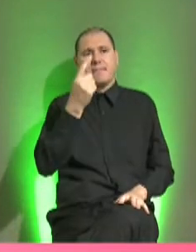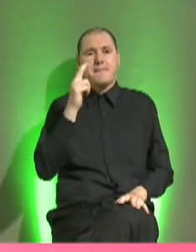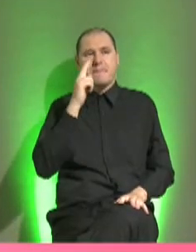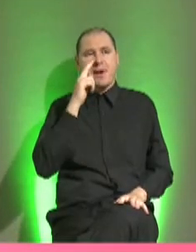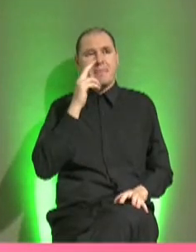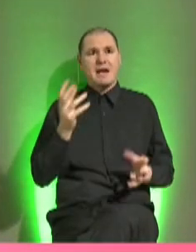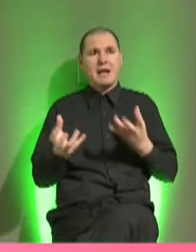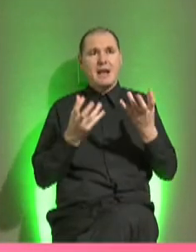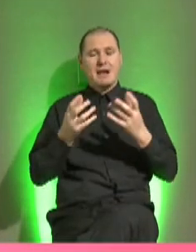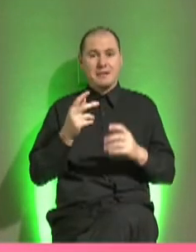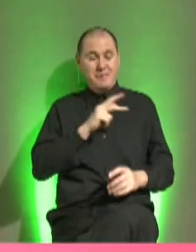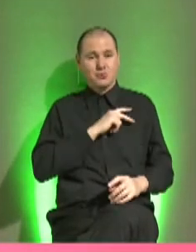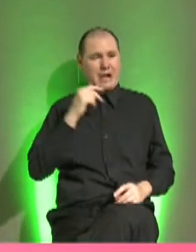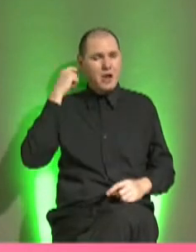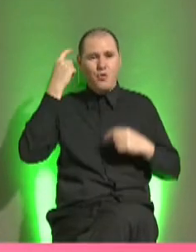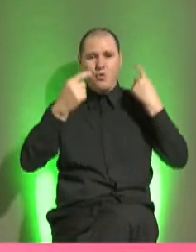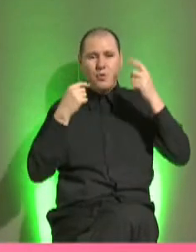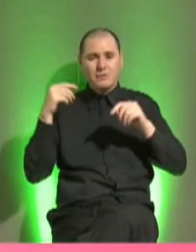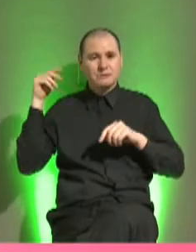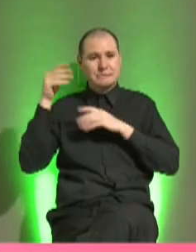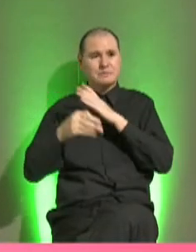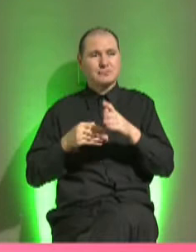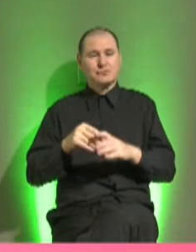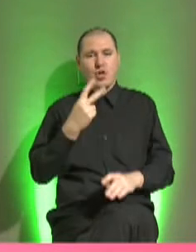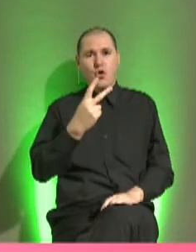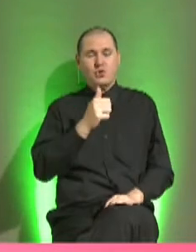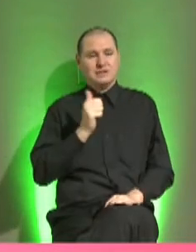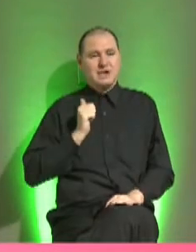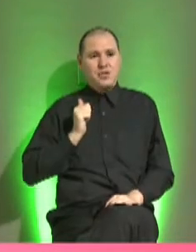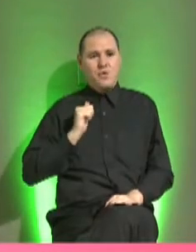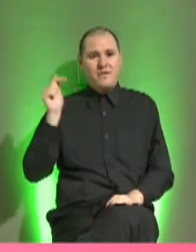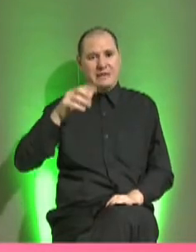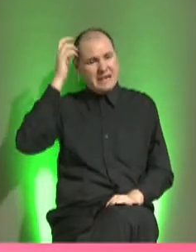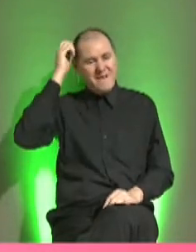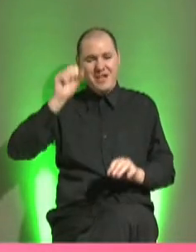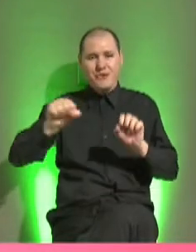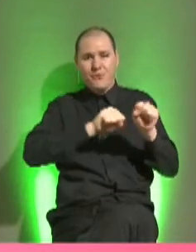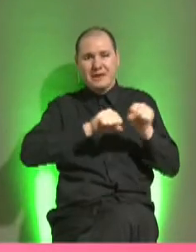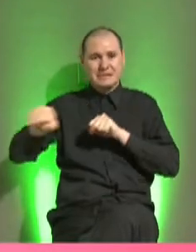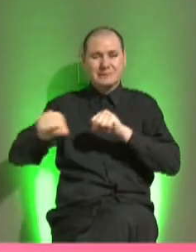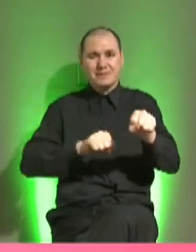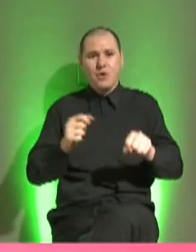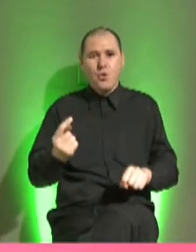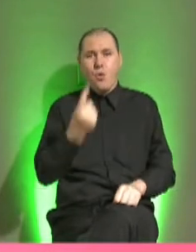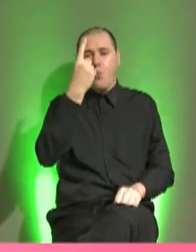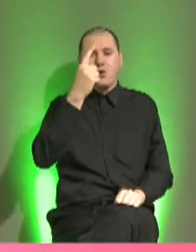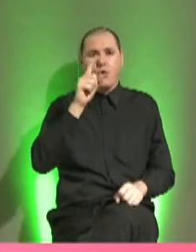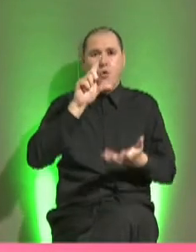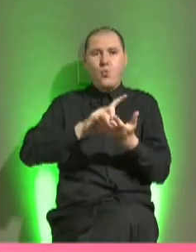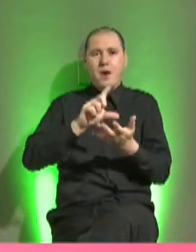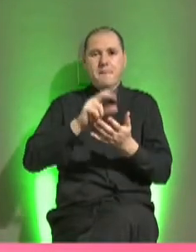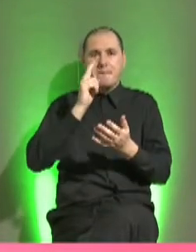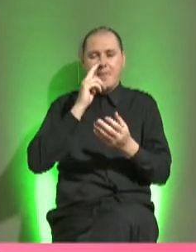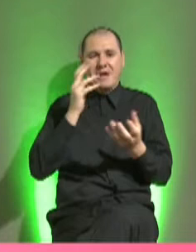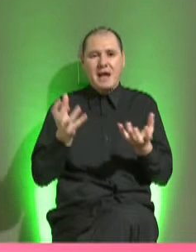prometo, la gente parecía enloquecida. Hubo un día, donde dos señoras se tiraron del pelo, porque en Sambra el único punto de pan caliente